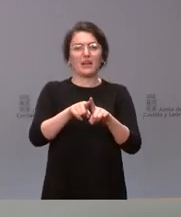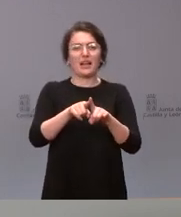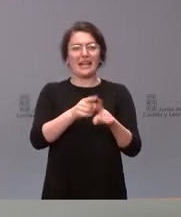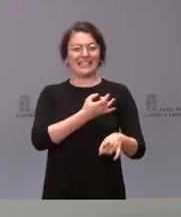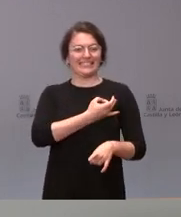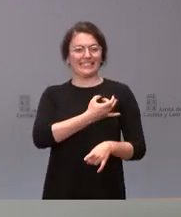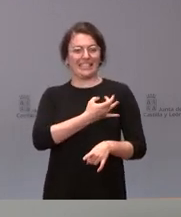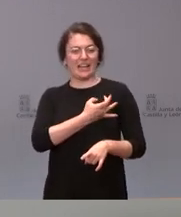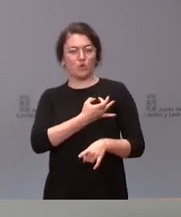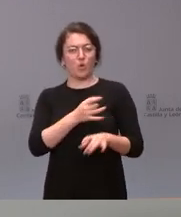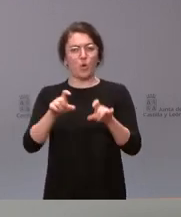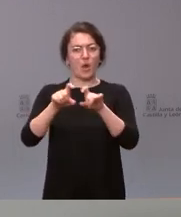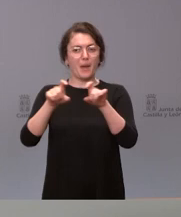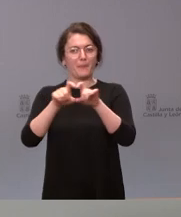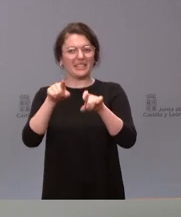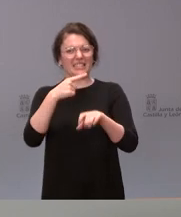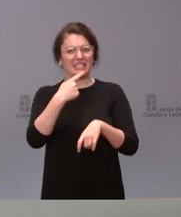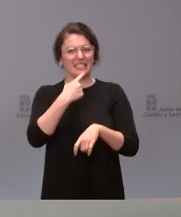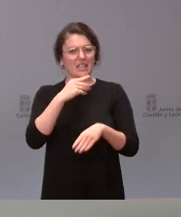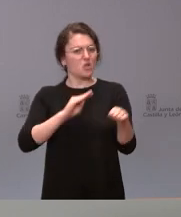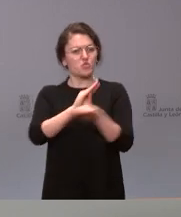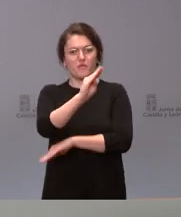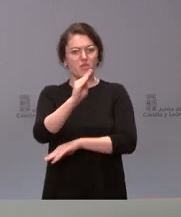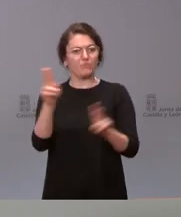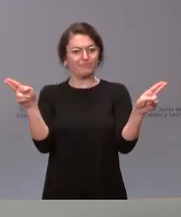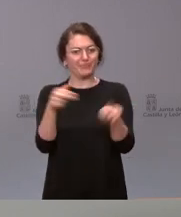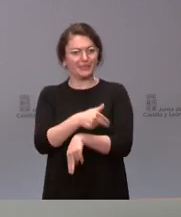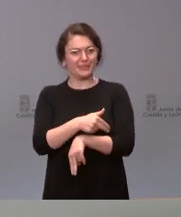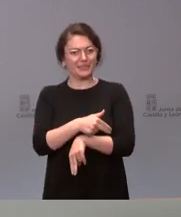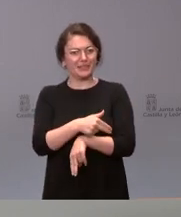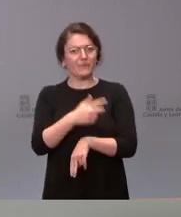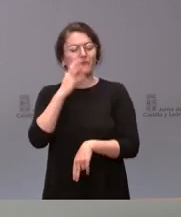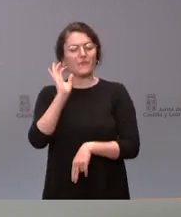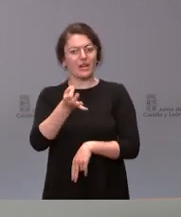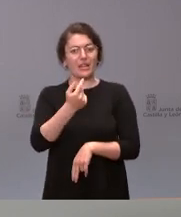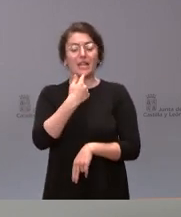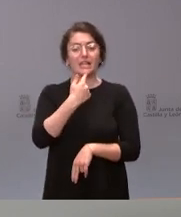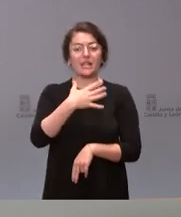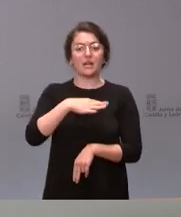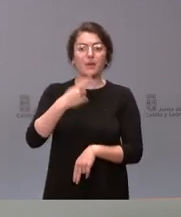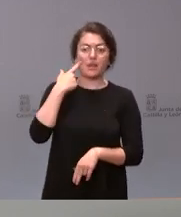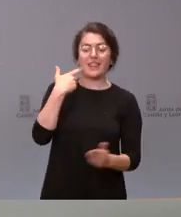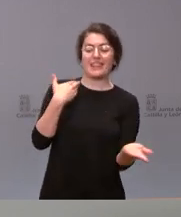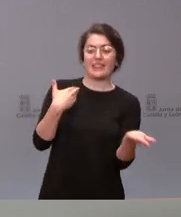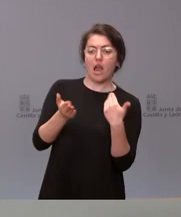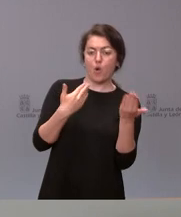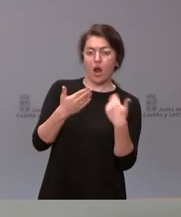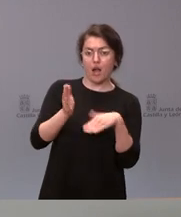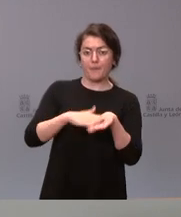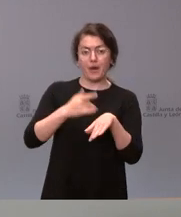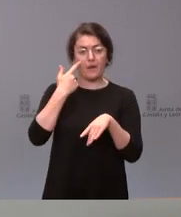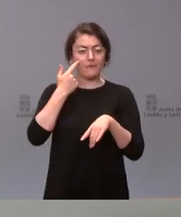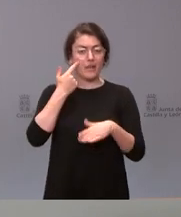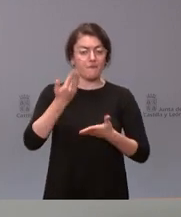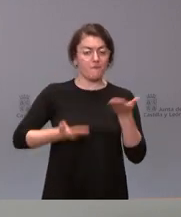dicho que tendremos que plantearnos y dialogar e intentar acordar una evaluación